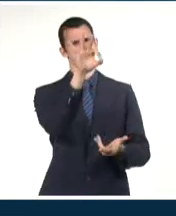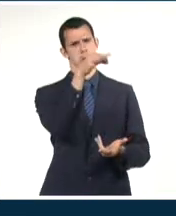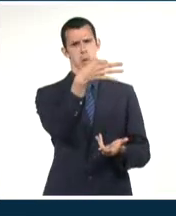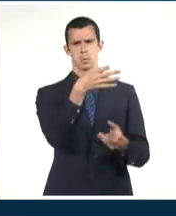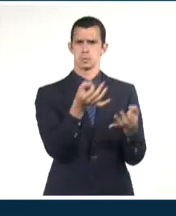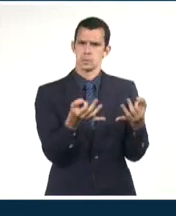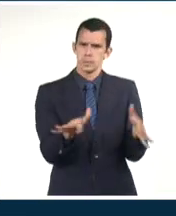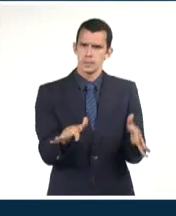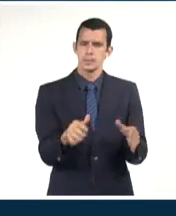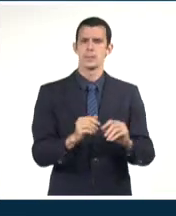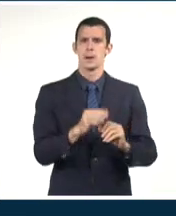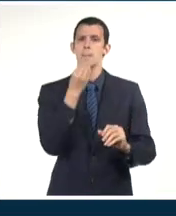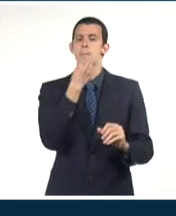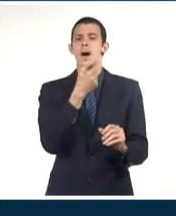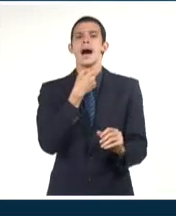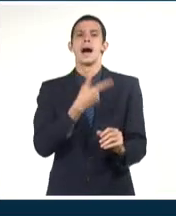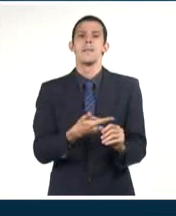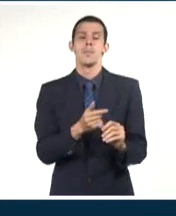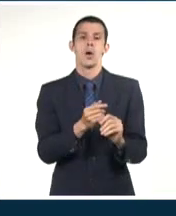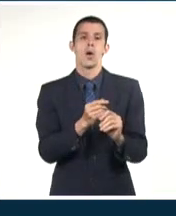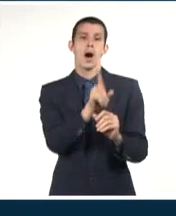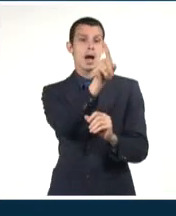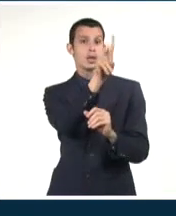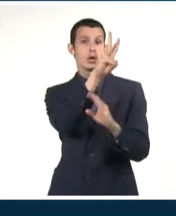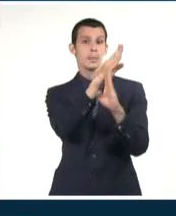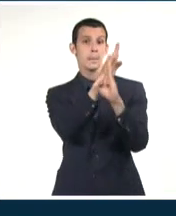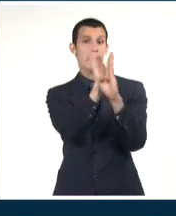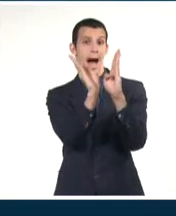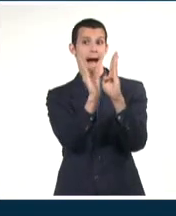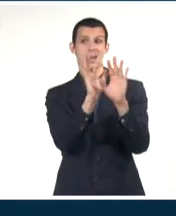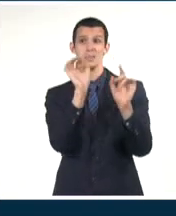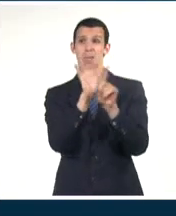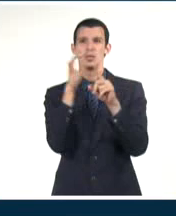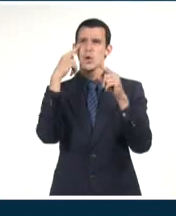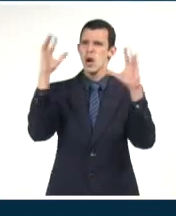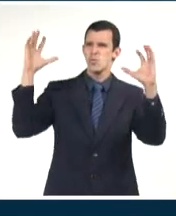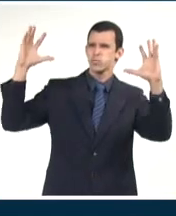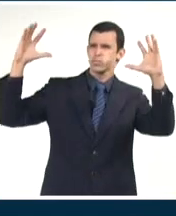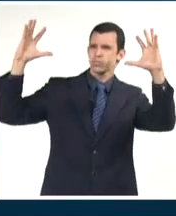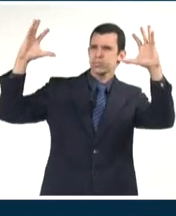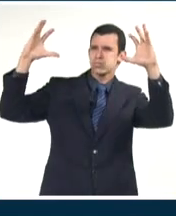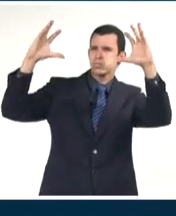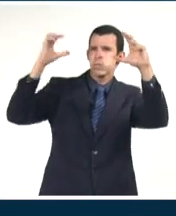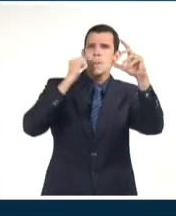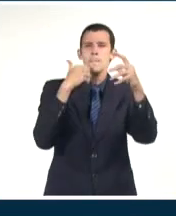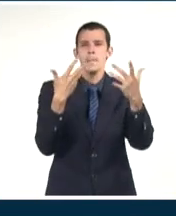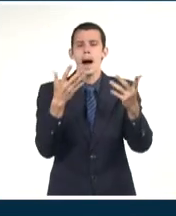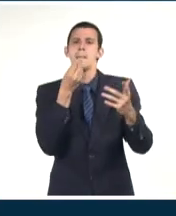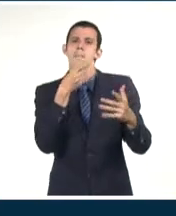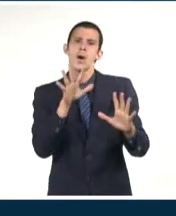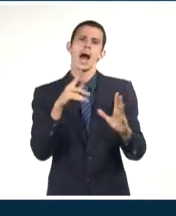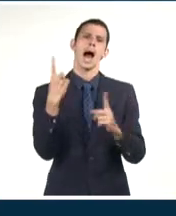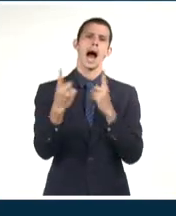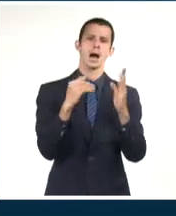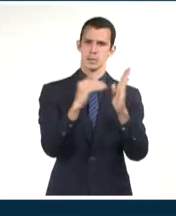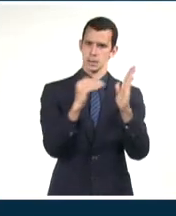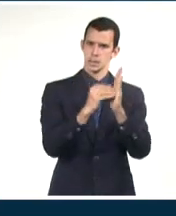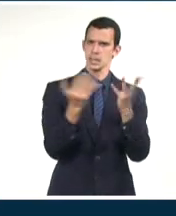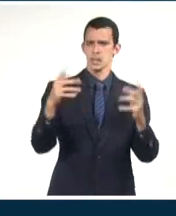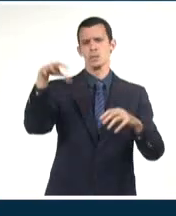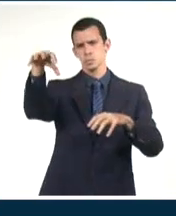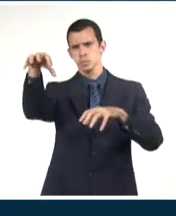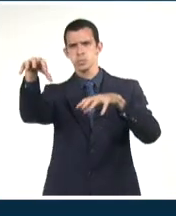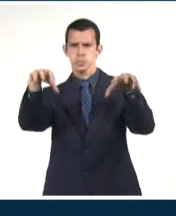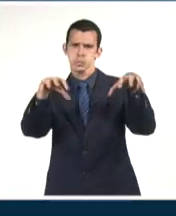incrementándose la nubosidad desde el mediodía, y por la tarde habrá nublados con algunos chubascos, lluvias, tormentas eléctricas, en la